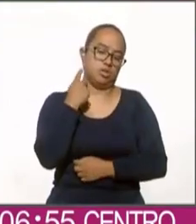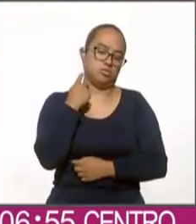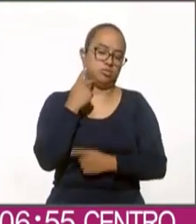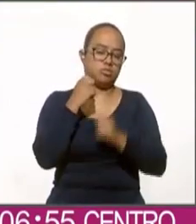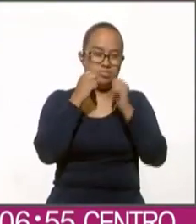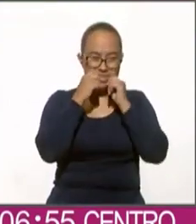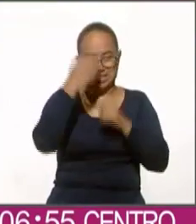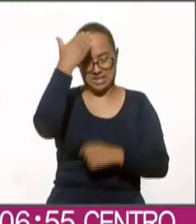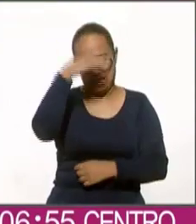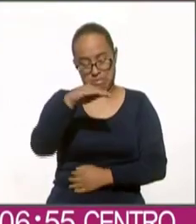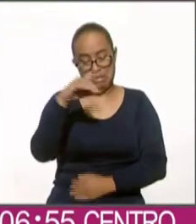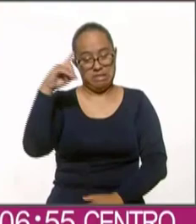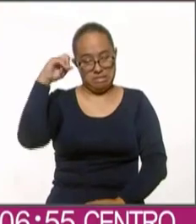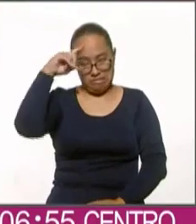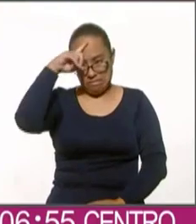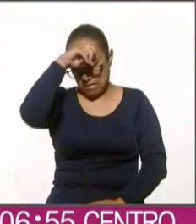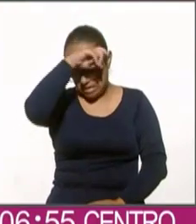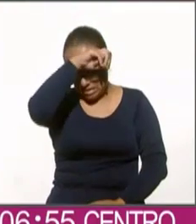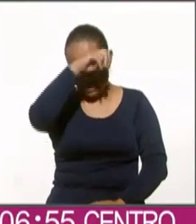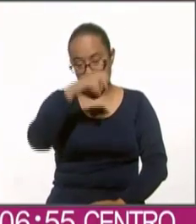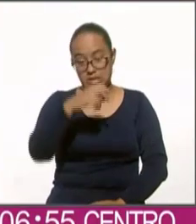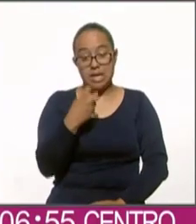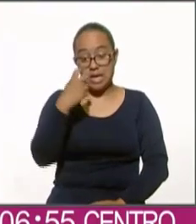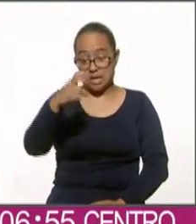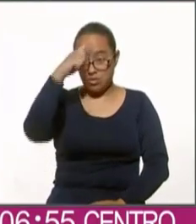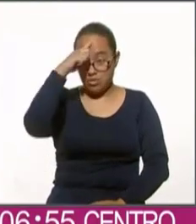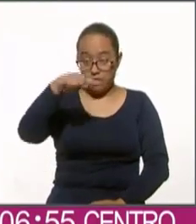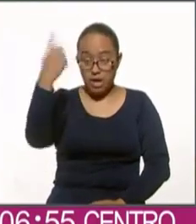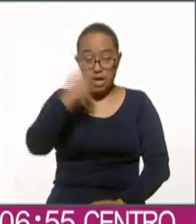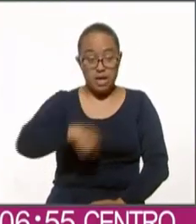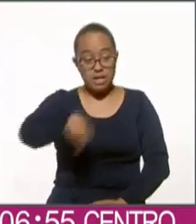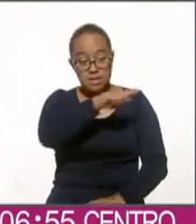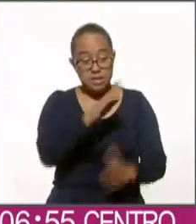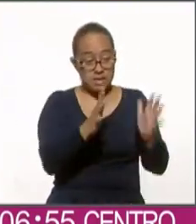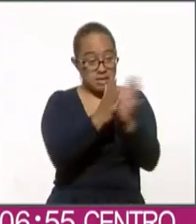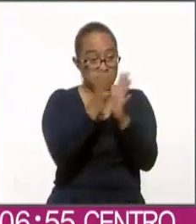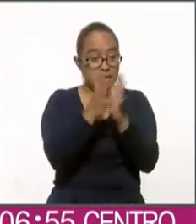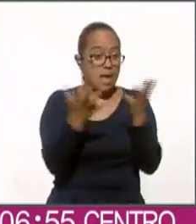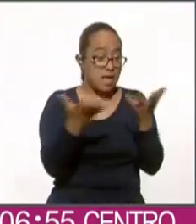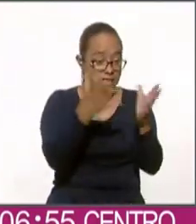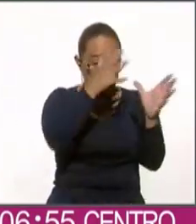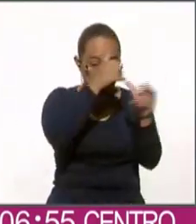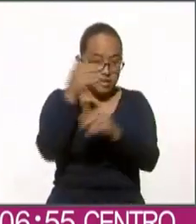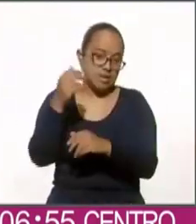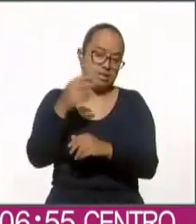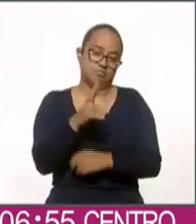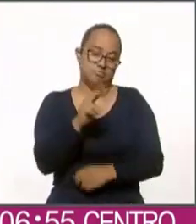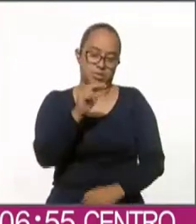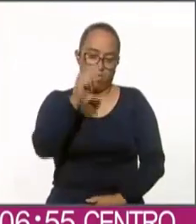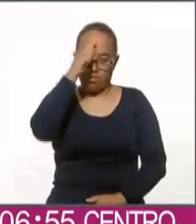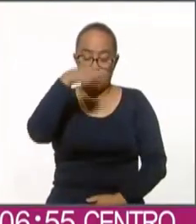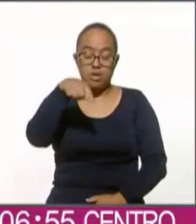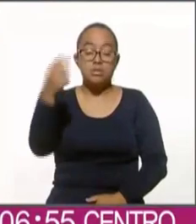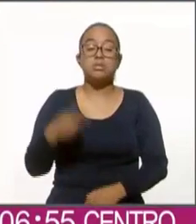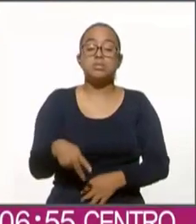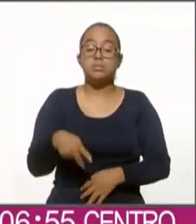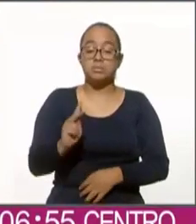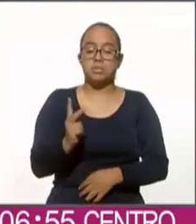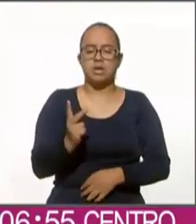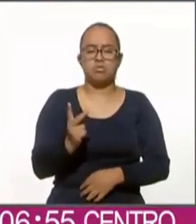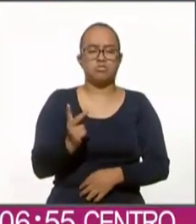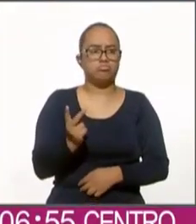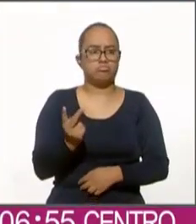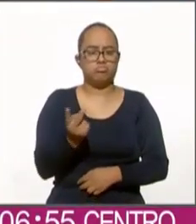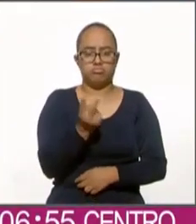complicados no es fácil poner de acuerdo a los participantes de estos ejercicios pero yo creo que ambos fueron